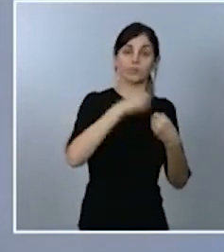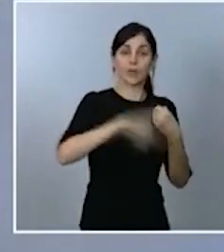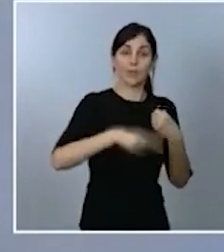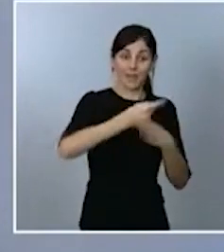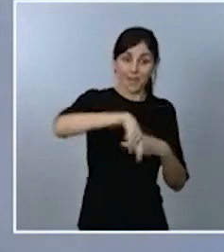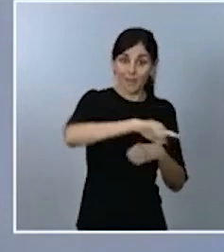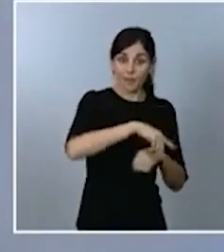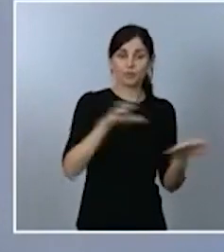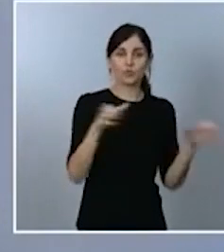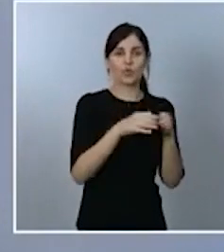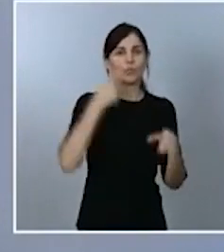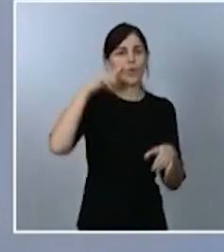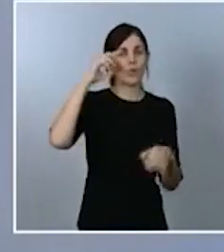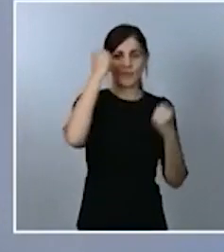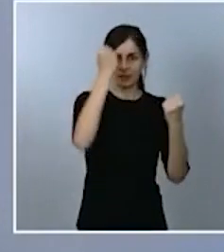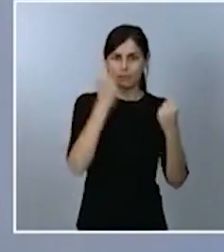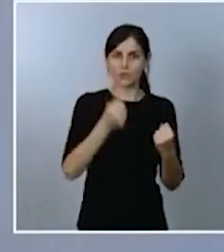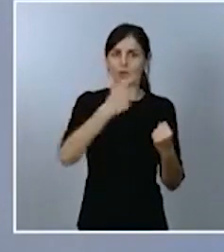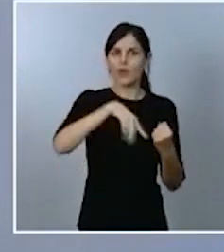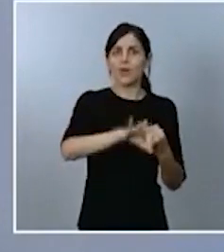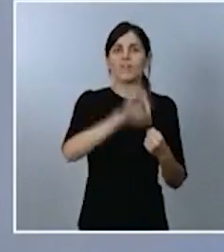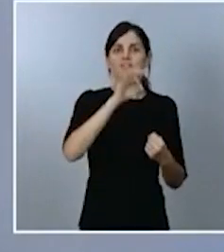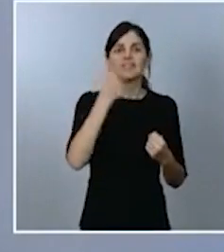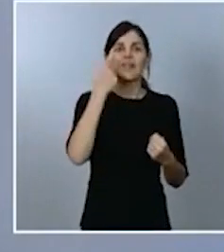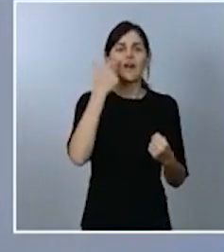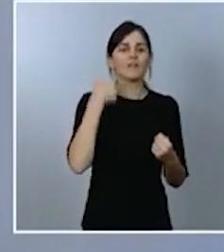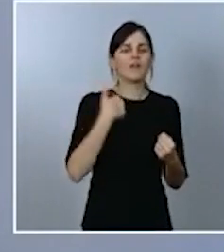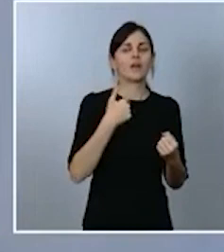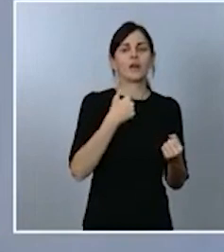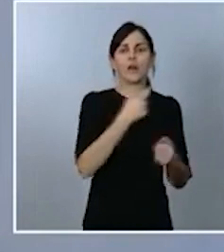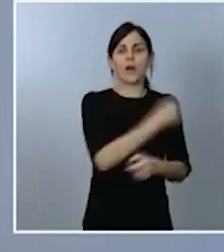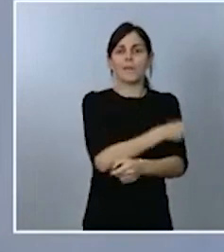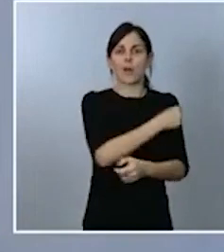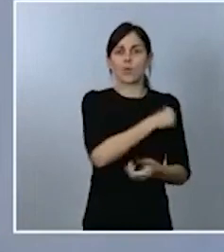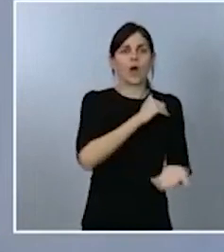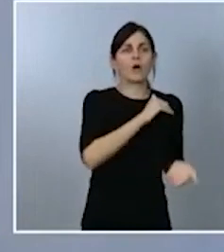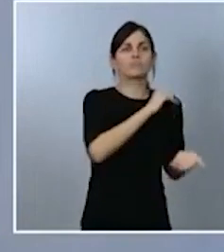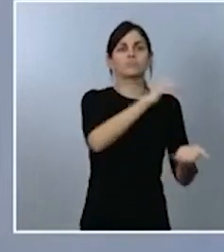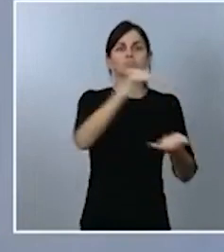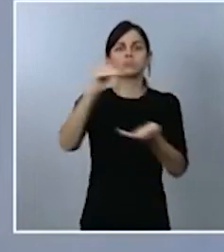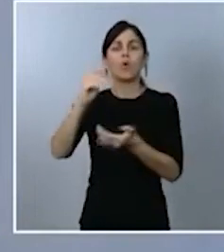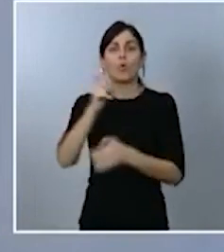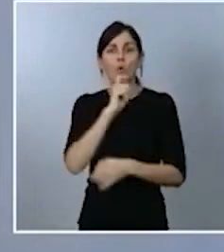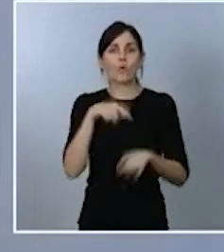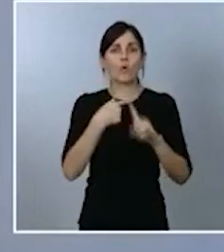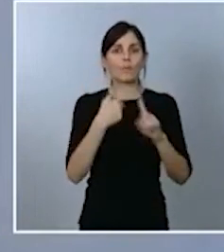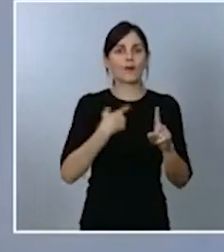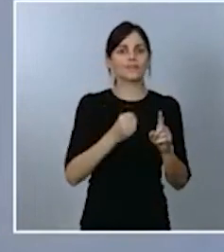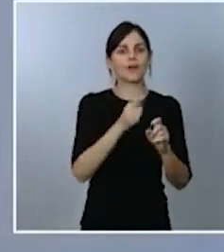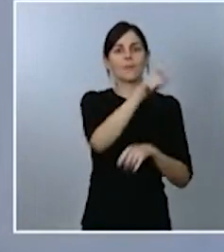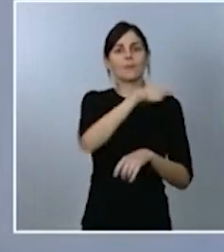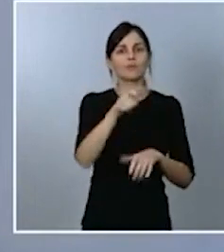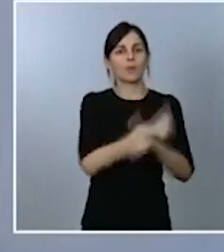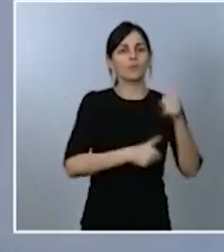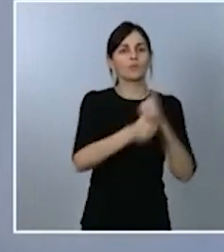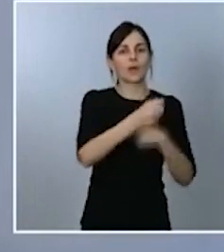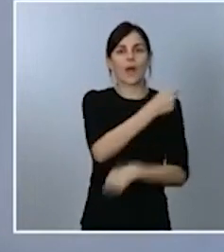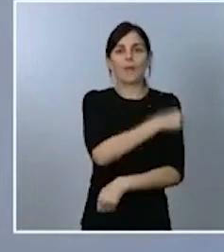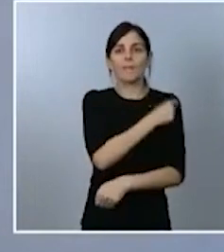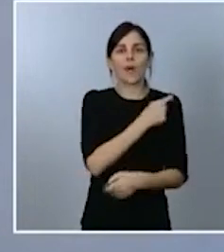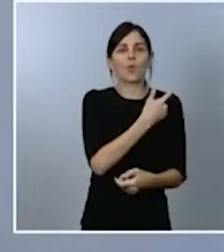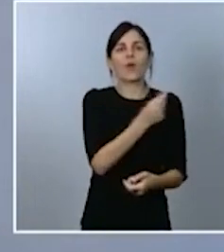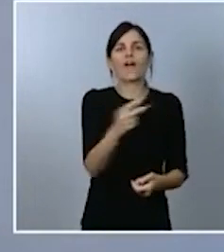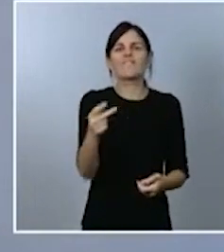por el cual se haría la vacunación de las personas y esto es un trabajo complejo desde luego